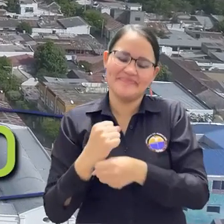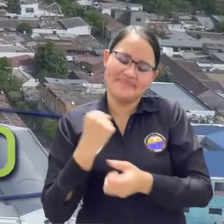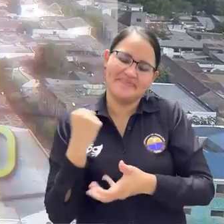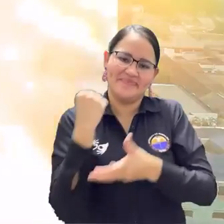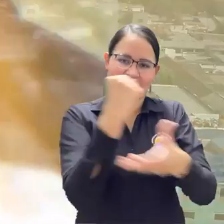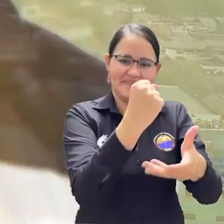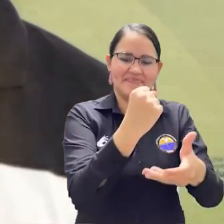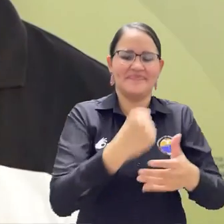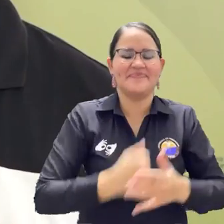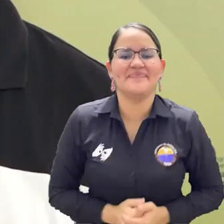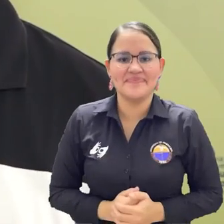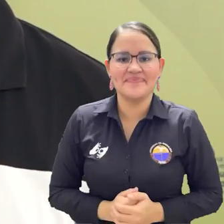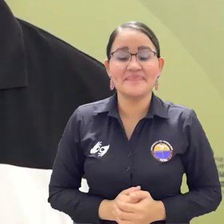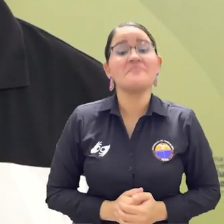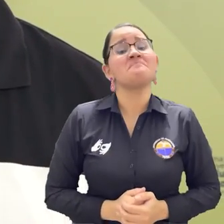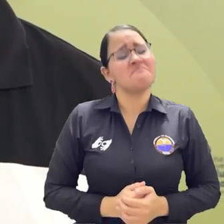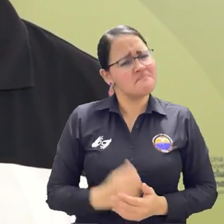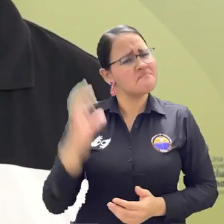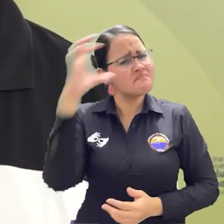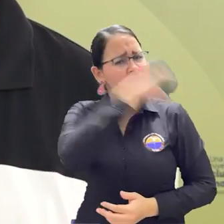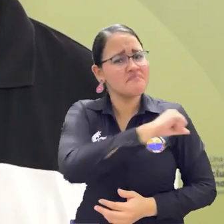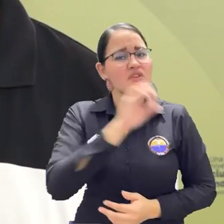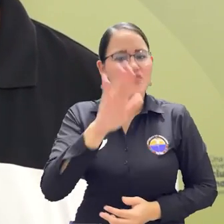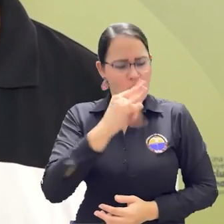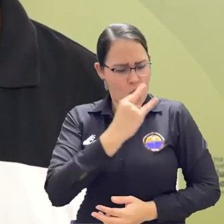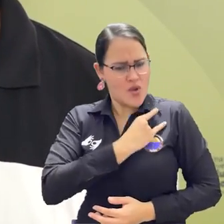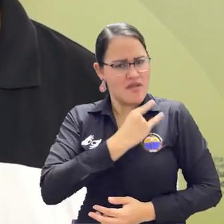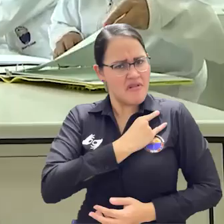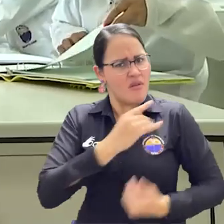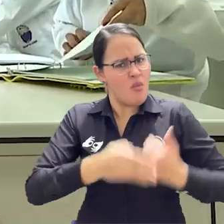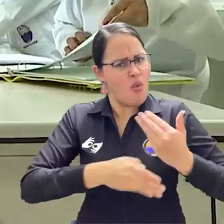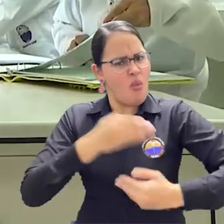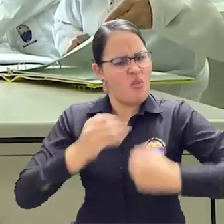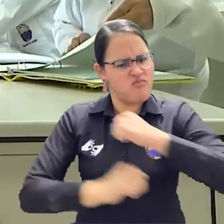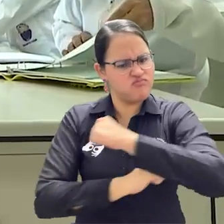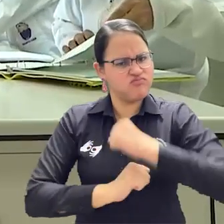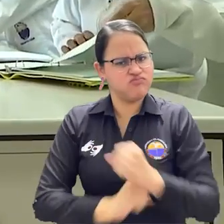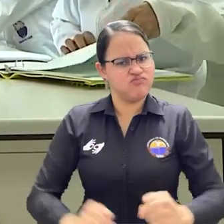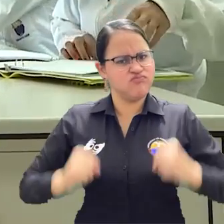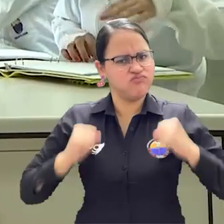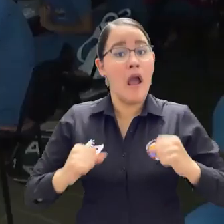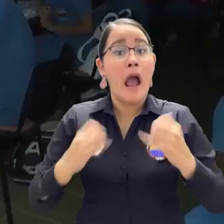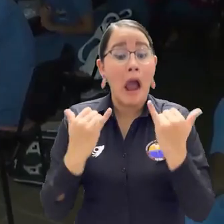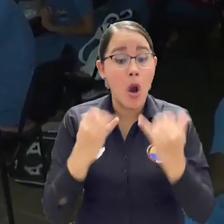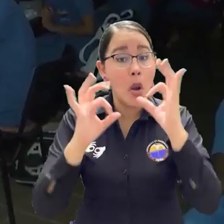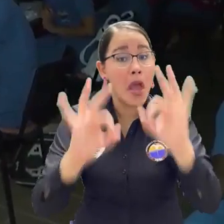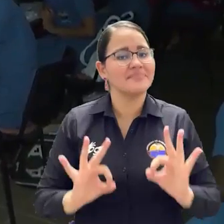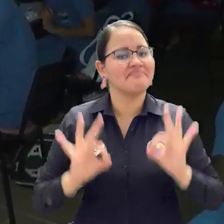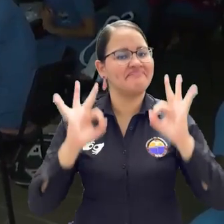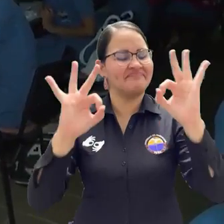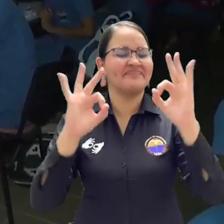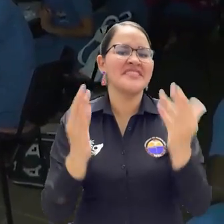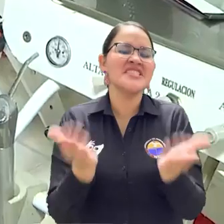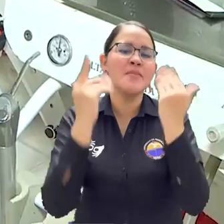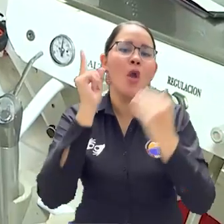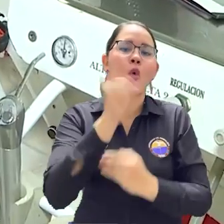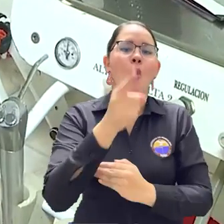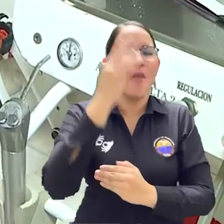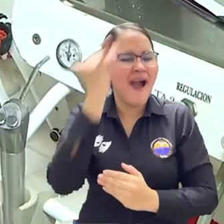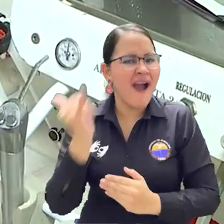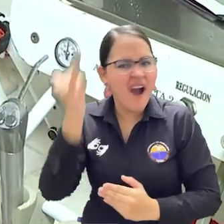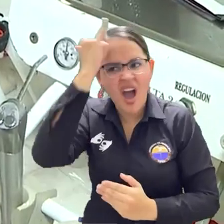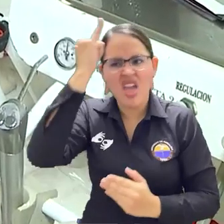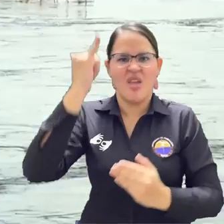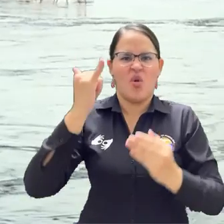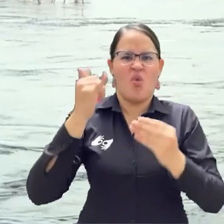Esta es una universidad que se ha venido posicionando y que hoy tiene unos altos estándares de calidad y eso es importante, a eso se le apunta a la